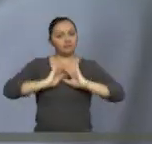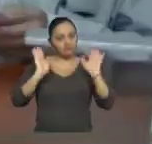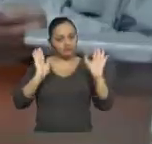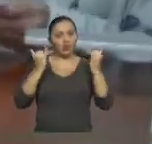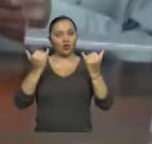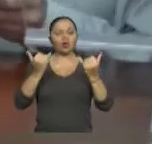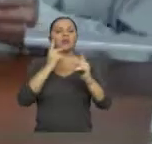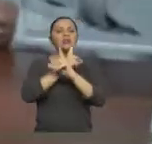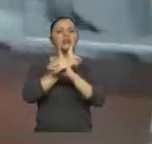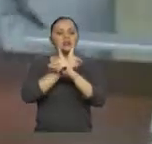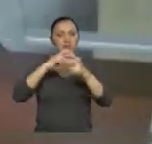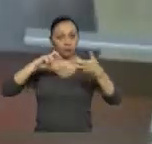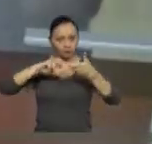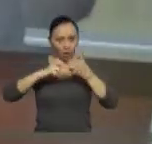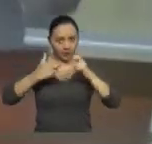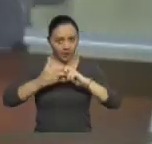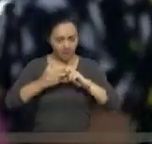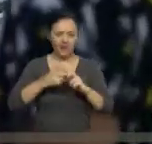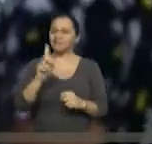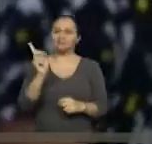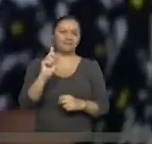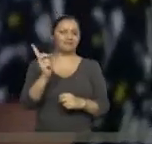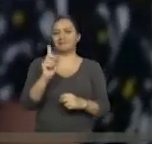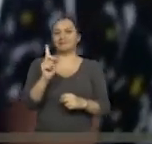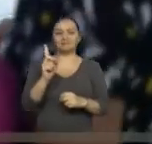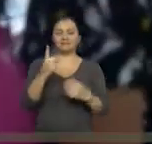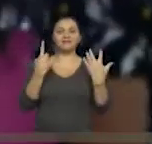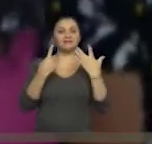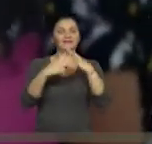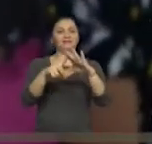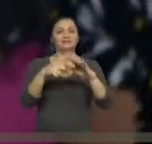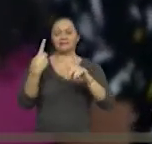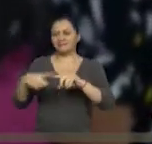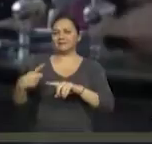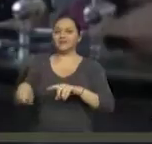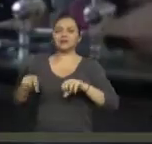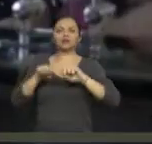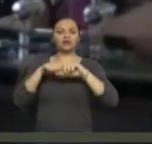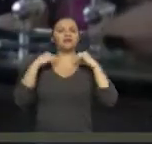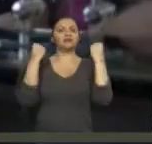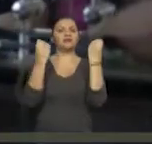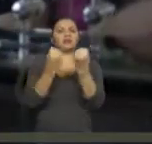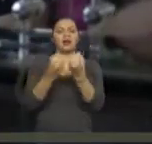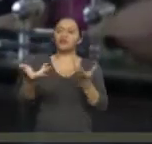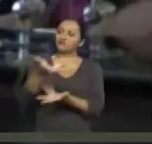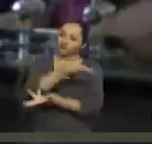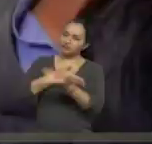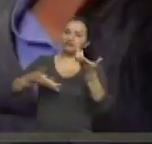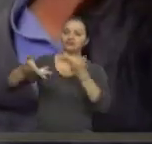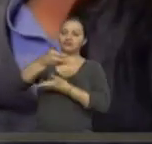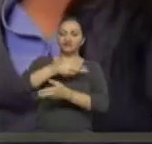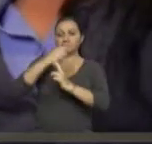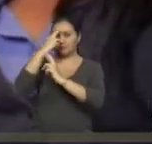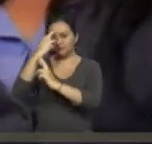problema, sino que forma parte de la extraordinaria diversidad que tiene el Ecuador.